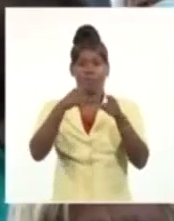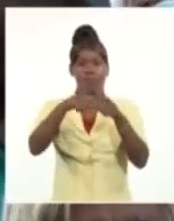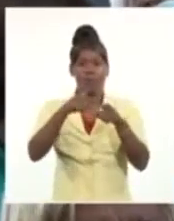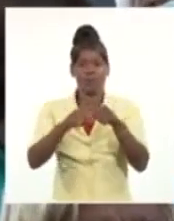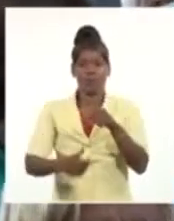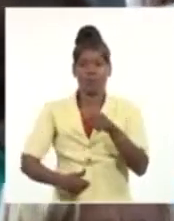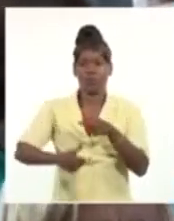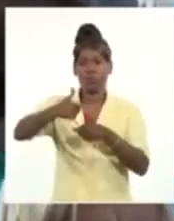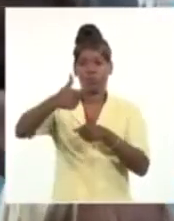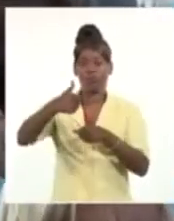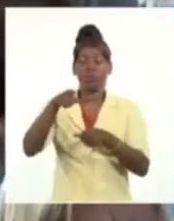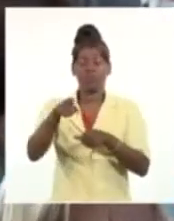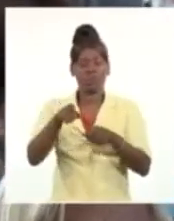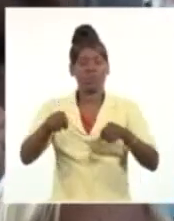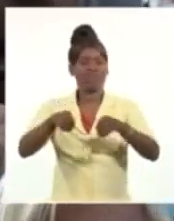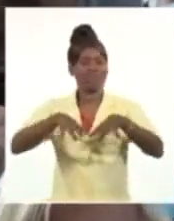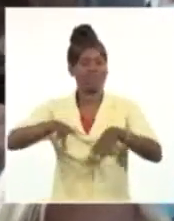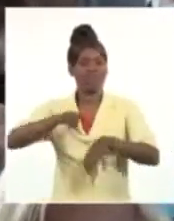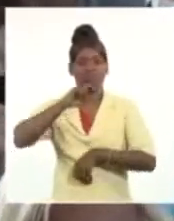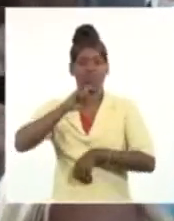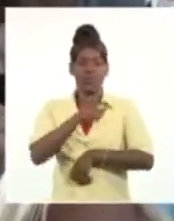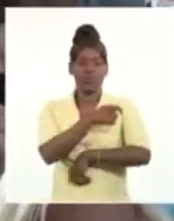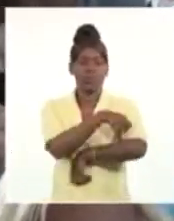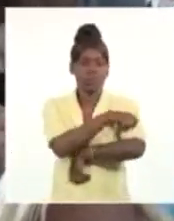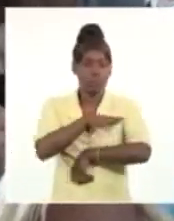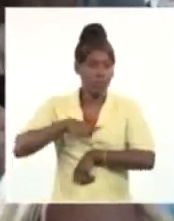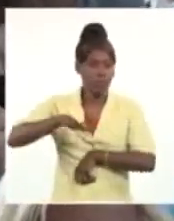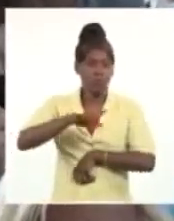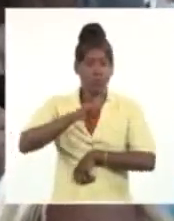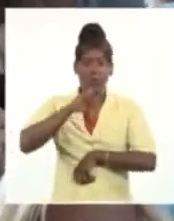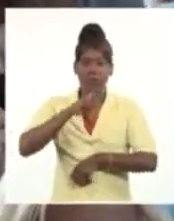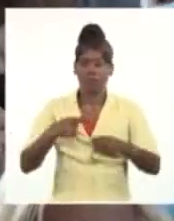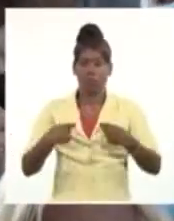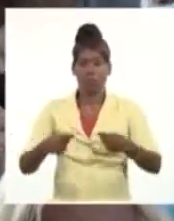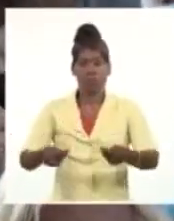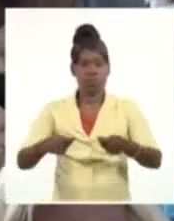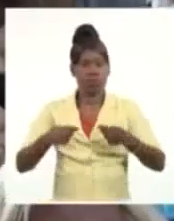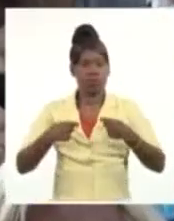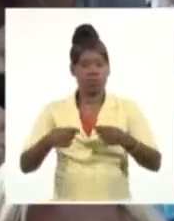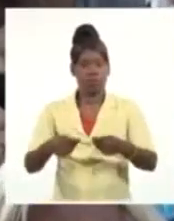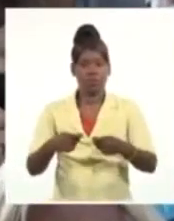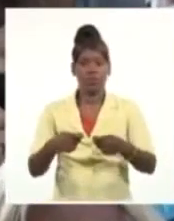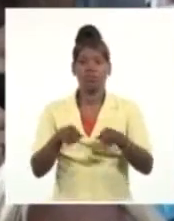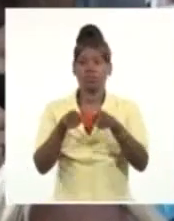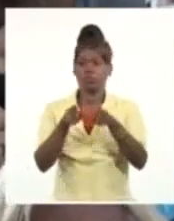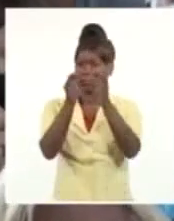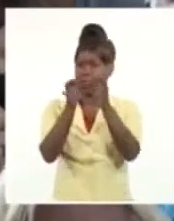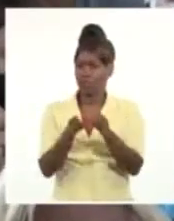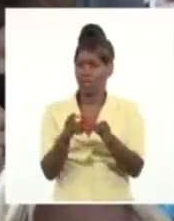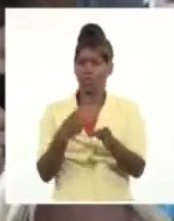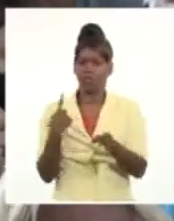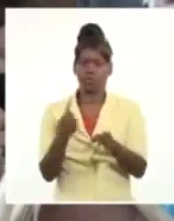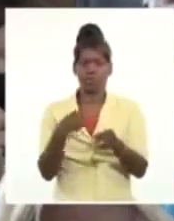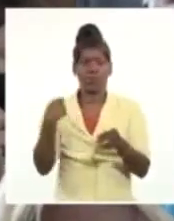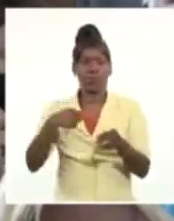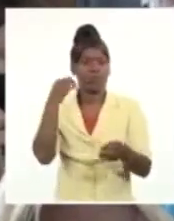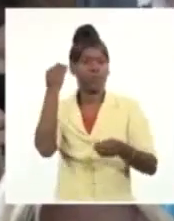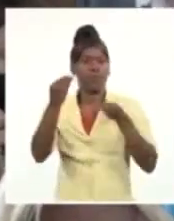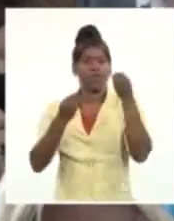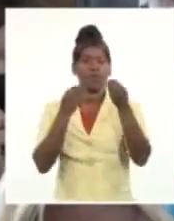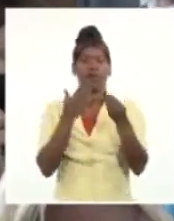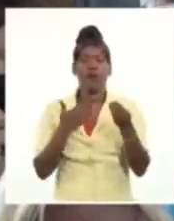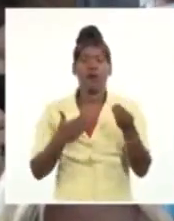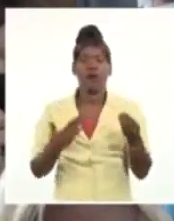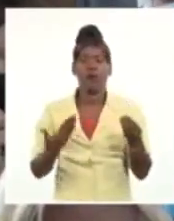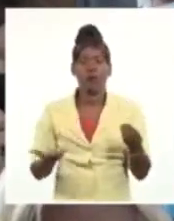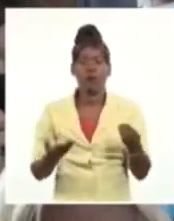cada uno de los cubanos. Me queda claro que eso no pasa por un problema de voluntariedad, de decir, vamos a eliminarla y ya